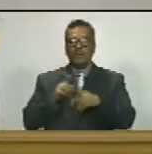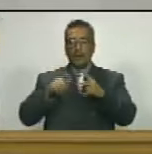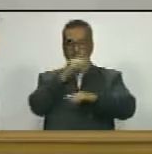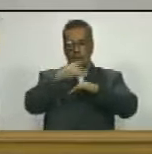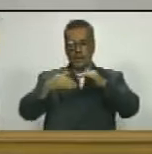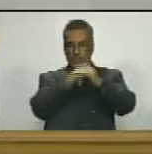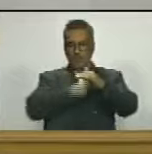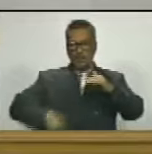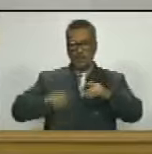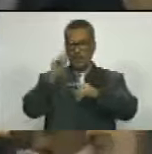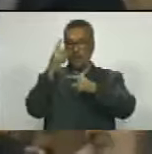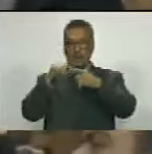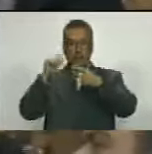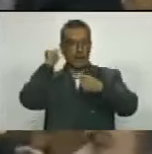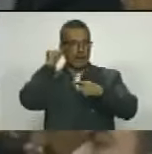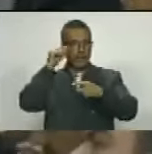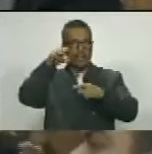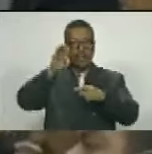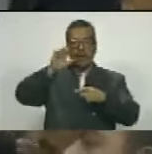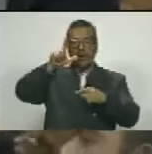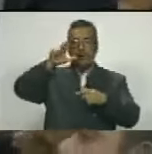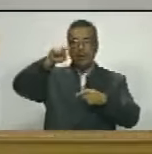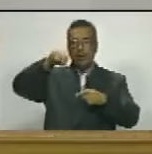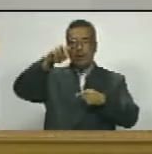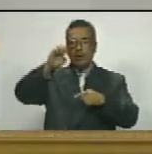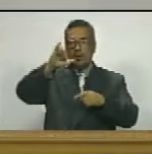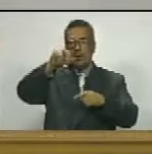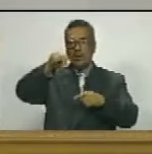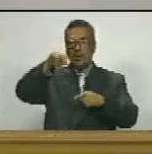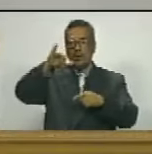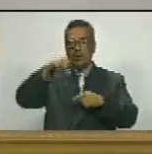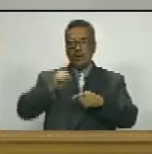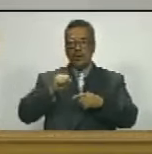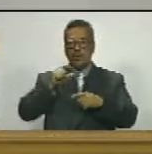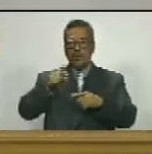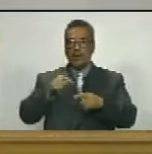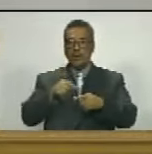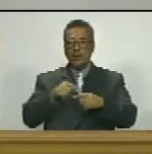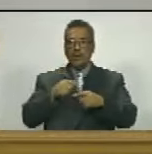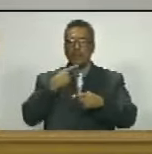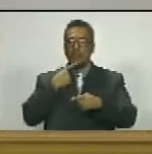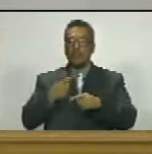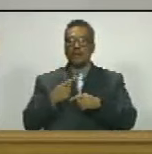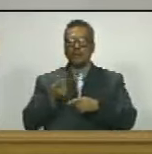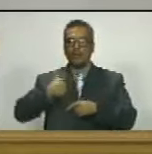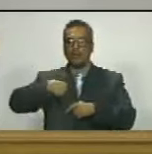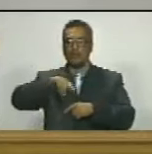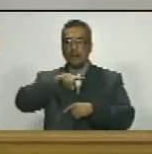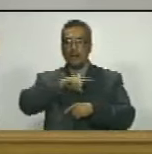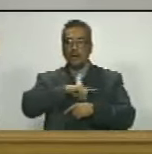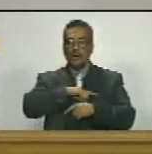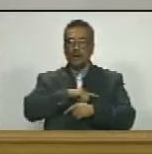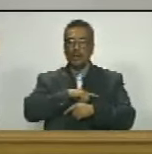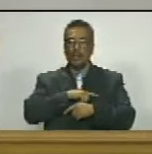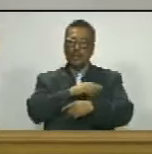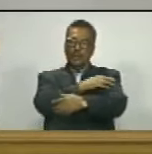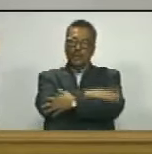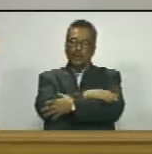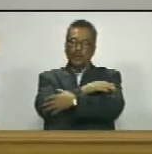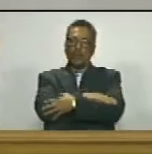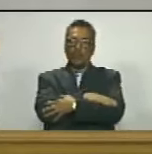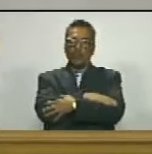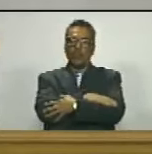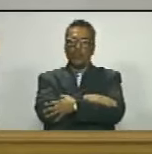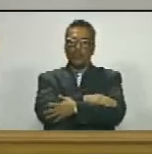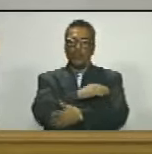vicepresidenta primera y lenia medina carrasco a quien expresamos nuestro pesar y nuestro abrazo en